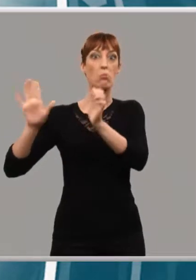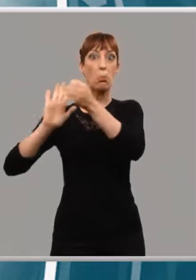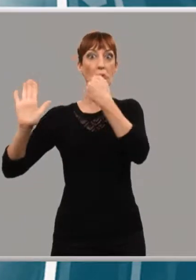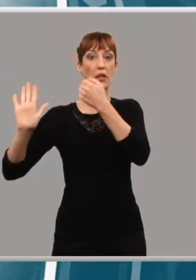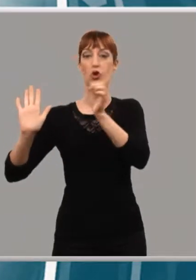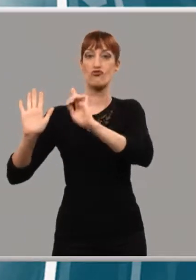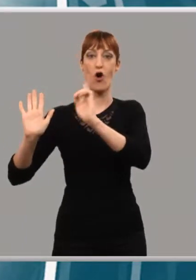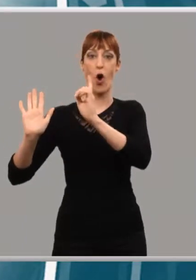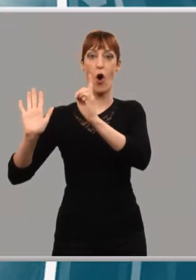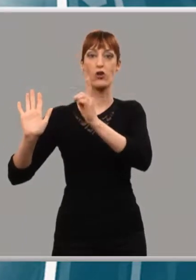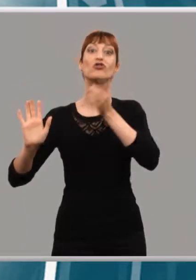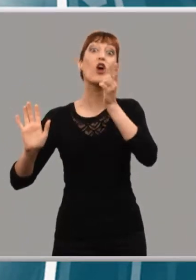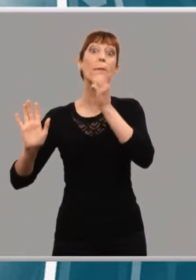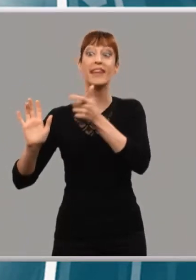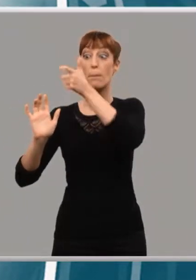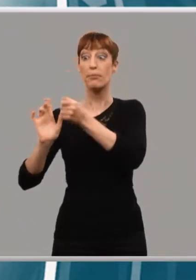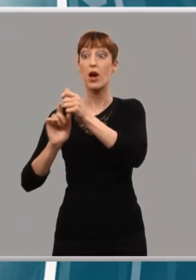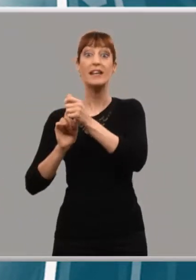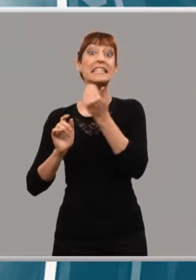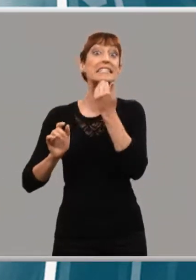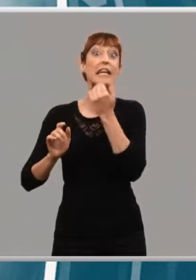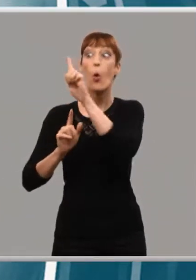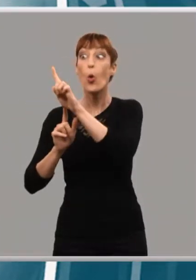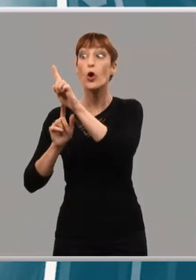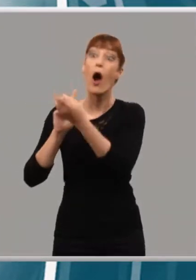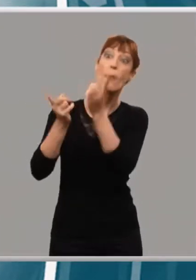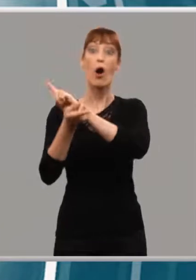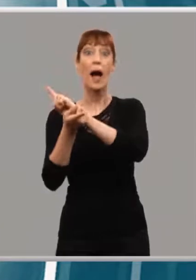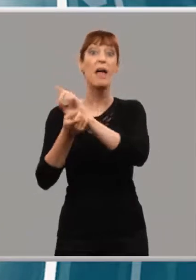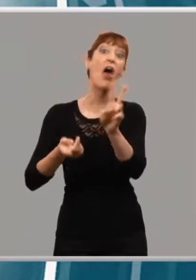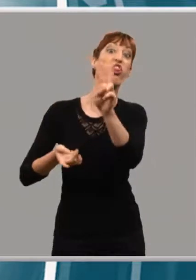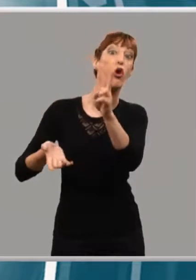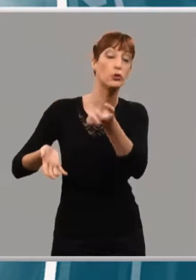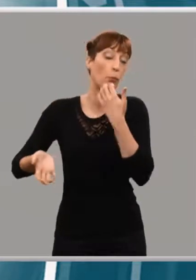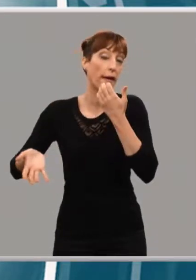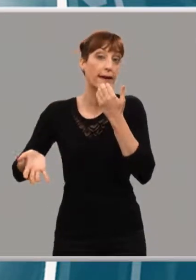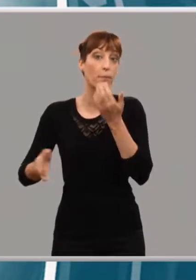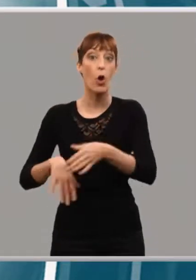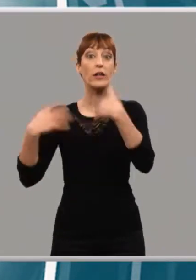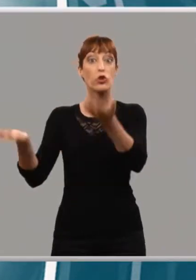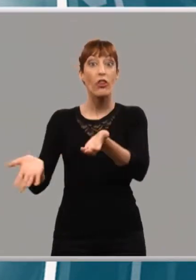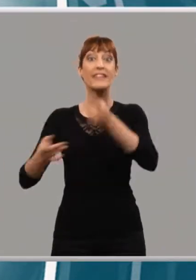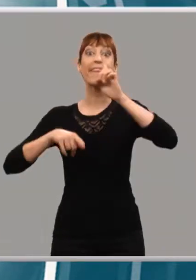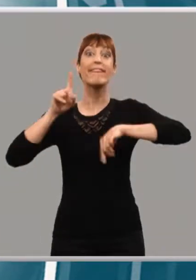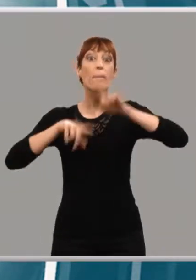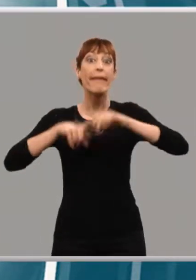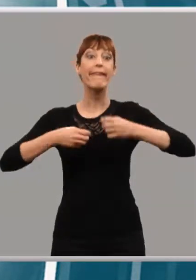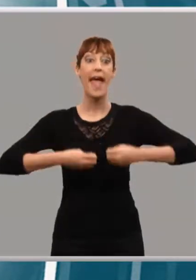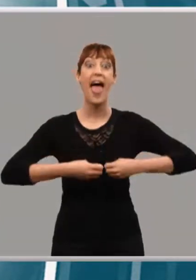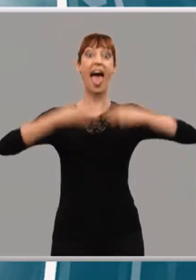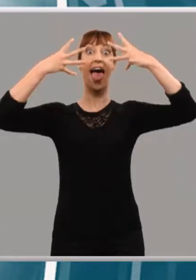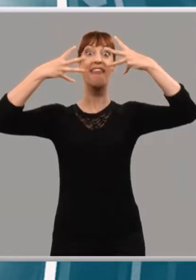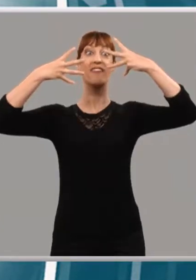se desplazarán a otra. Para verlos adecuadamente, dependiendo de su tipología, en algunos edificios será necesario